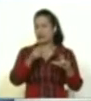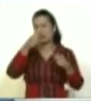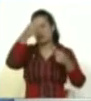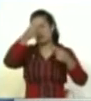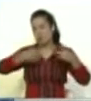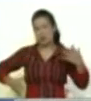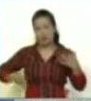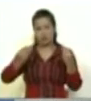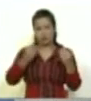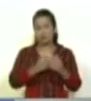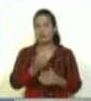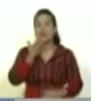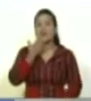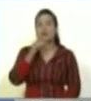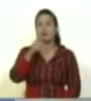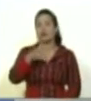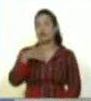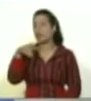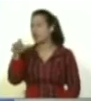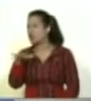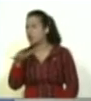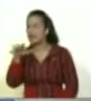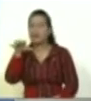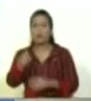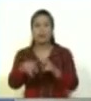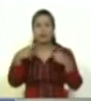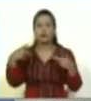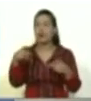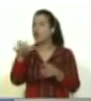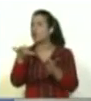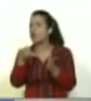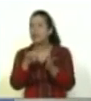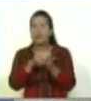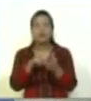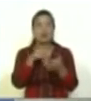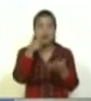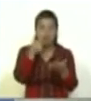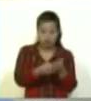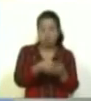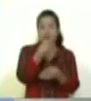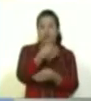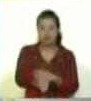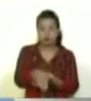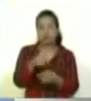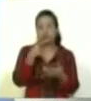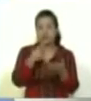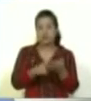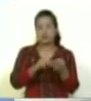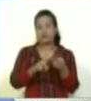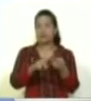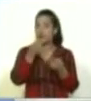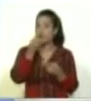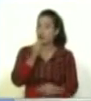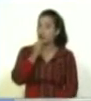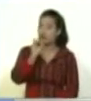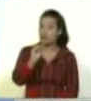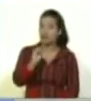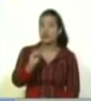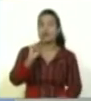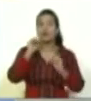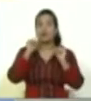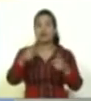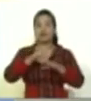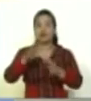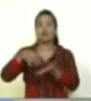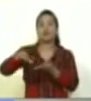Por ejemplo, ¿dónde conseguir el periódico? Ok. La distribución. impreso. ¿Dónde conseguir el periódico a nivel nacional? Que esa es otra buena noticia. Retomamos nuestra